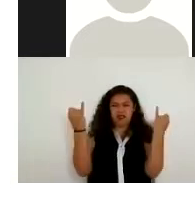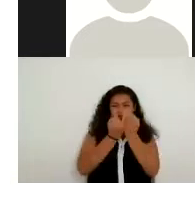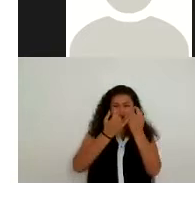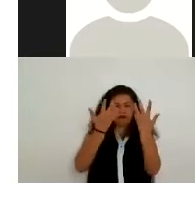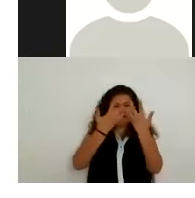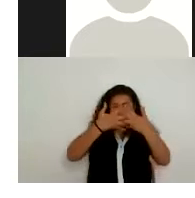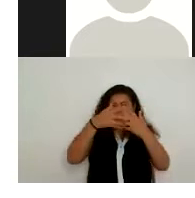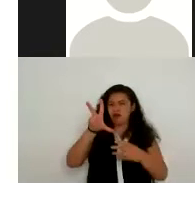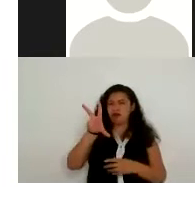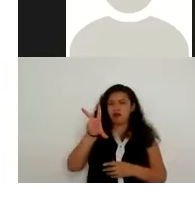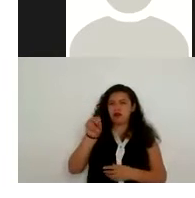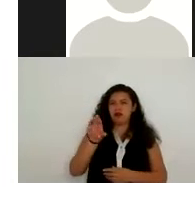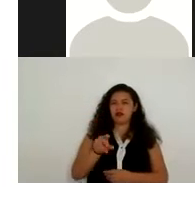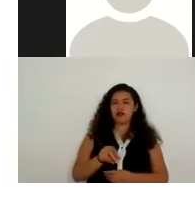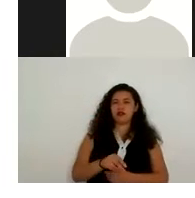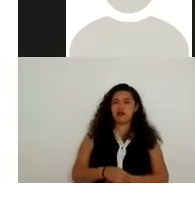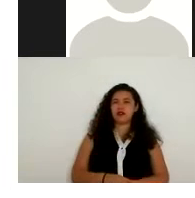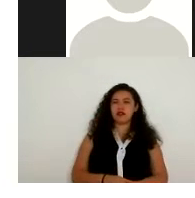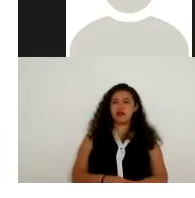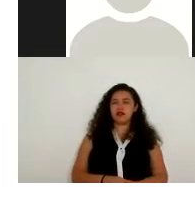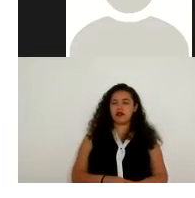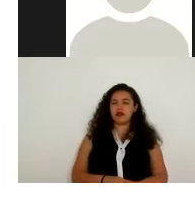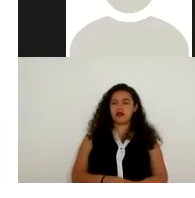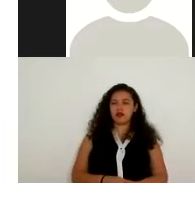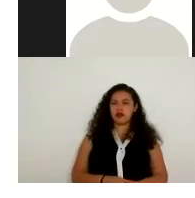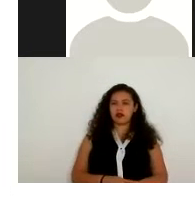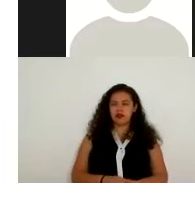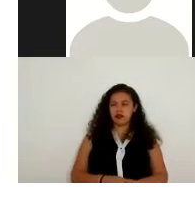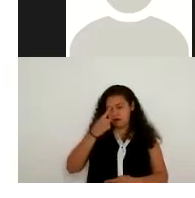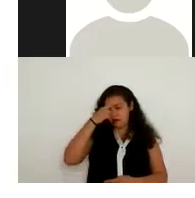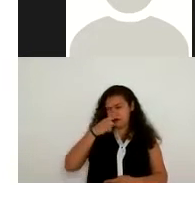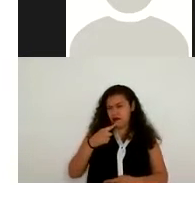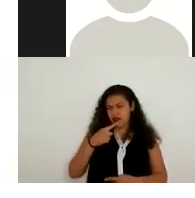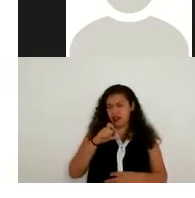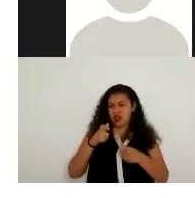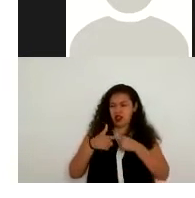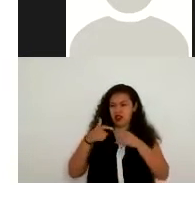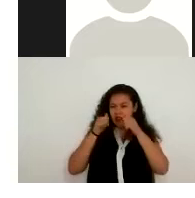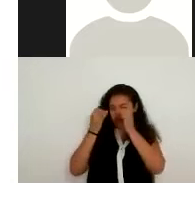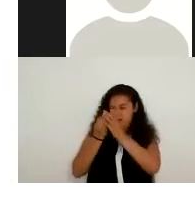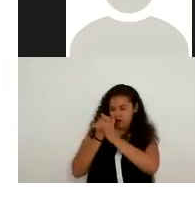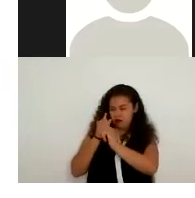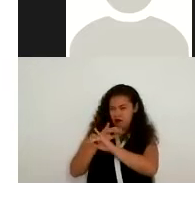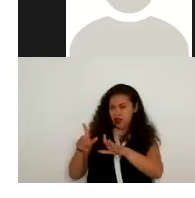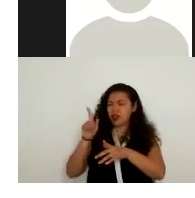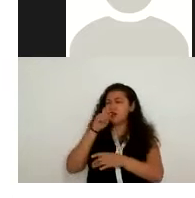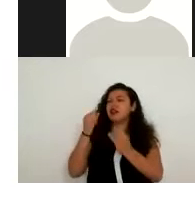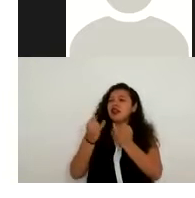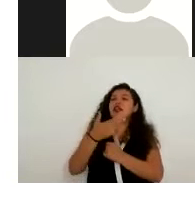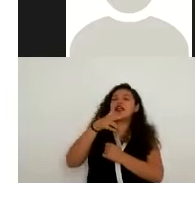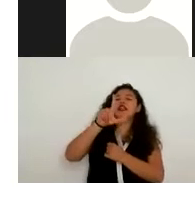su objeto o su finalidad de esta institución de asistencia privada en el caso que nos mencionaba elta